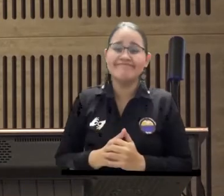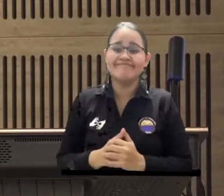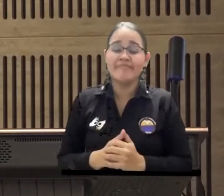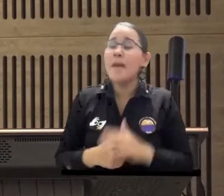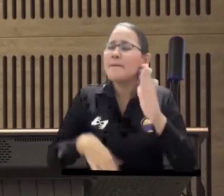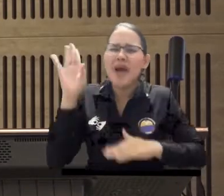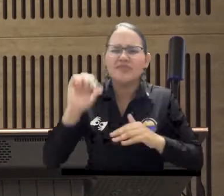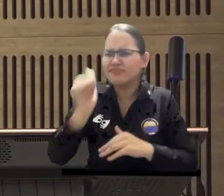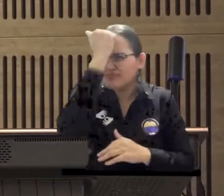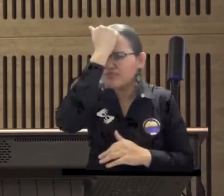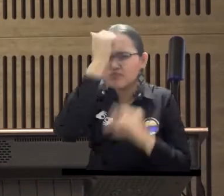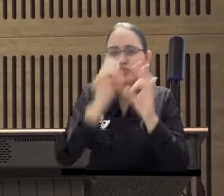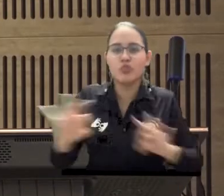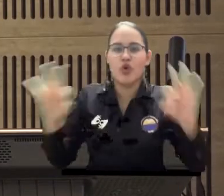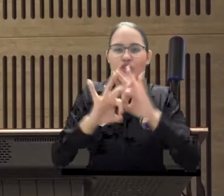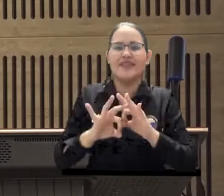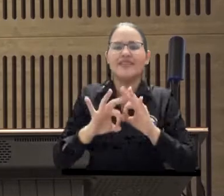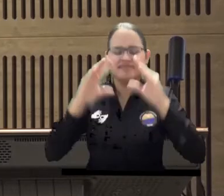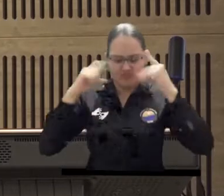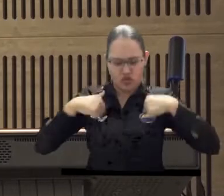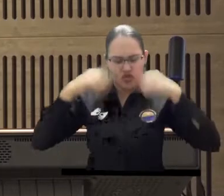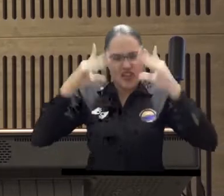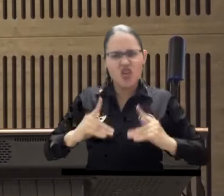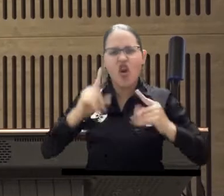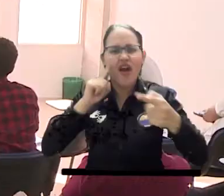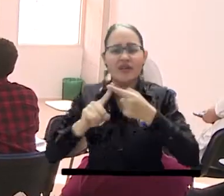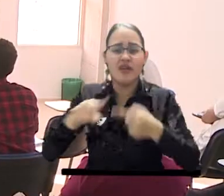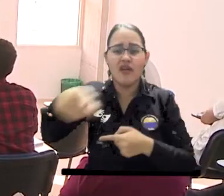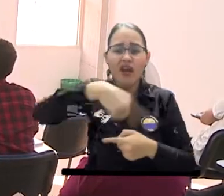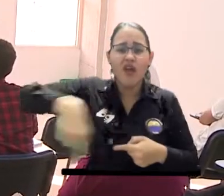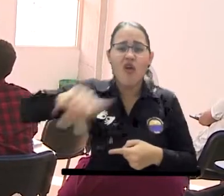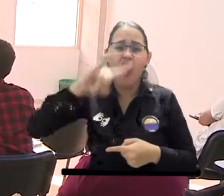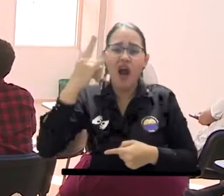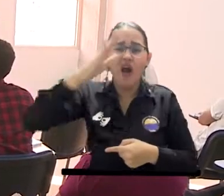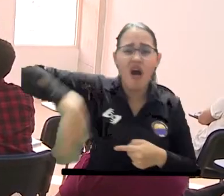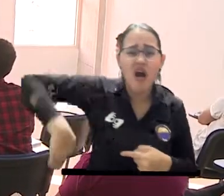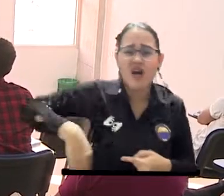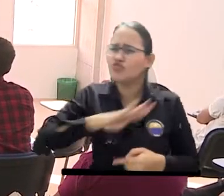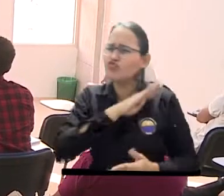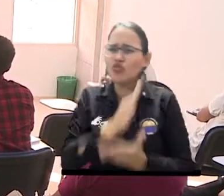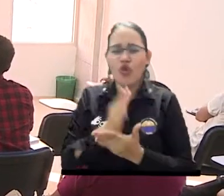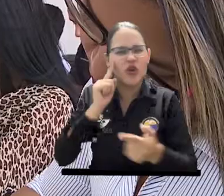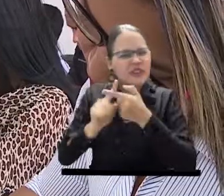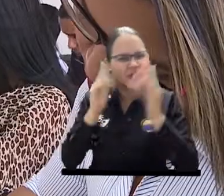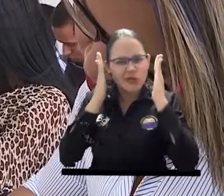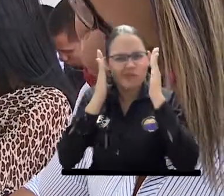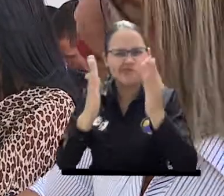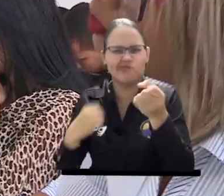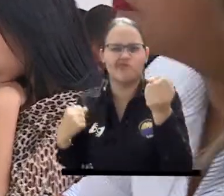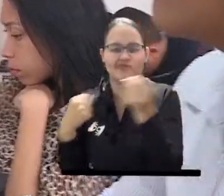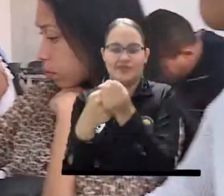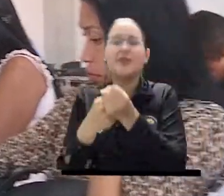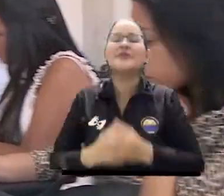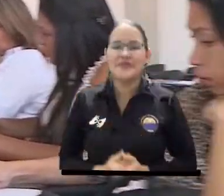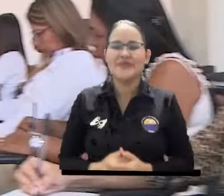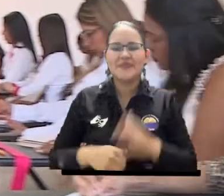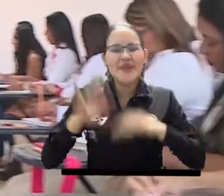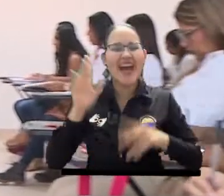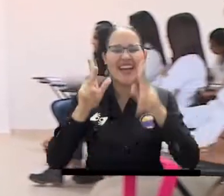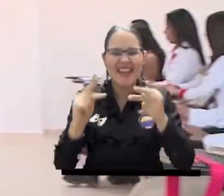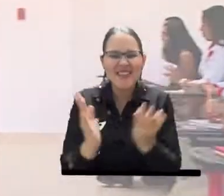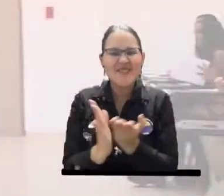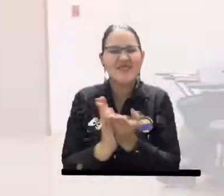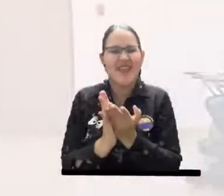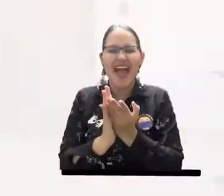que beneficien e incluyan a todos, que nadie se quede en el camino. Con calidad académica y principalmente con apoyo y respaldo